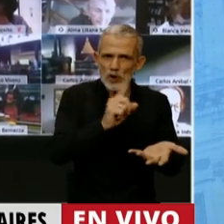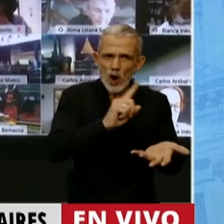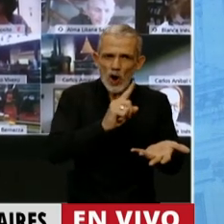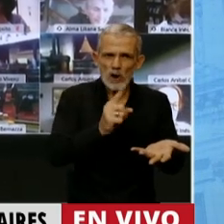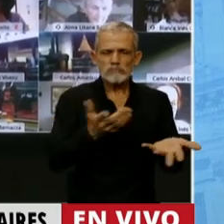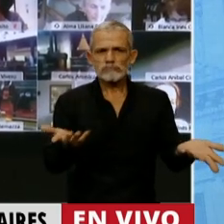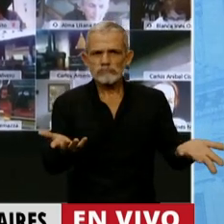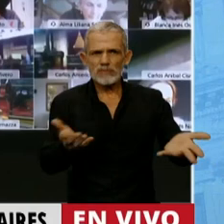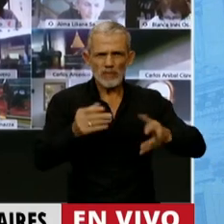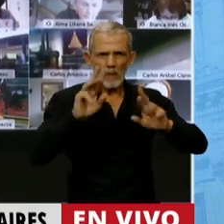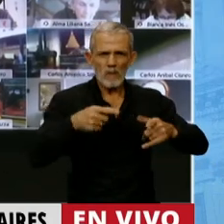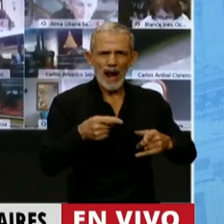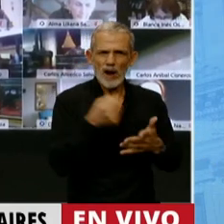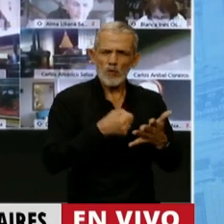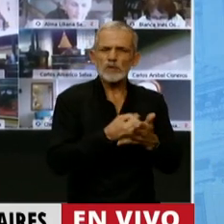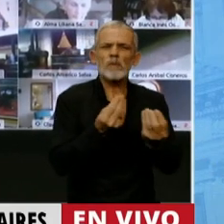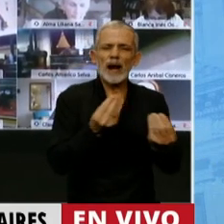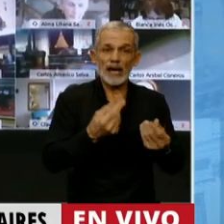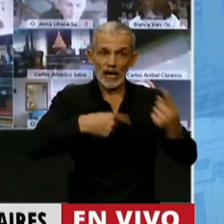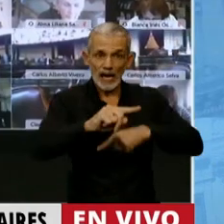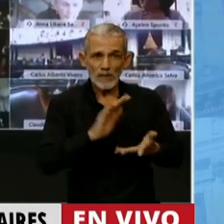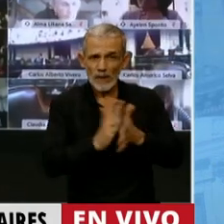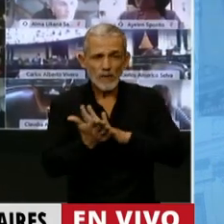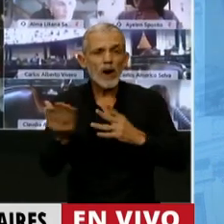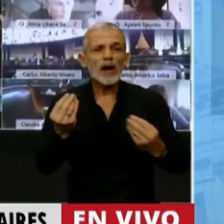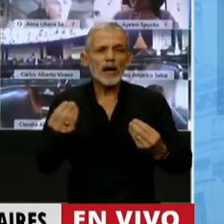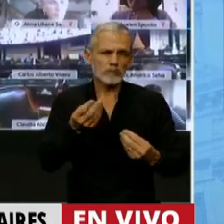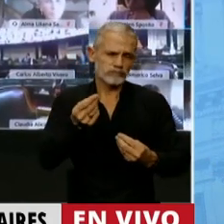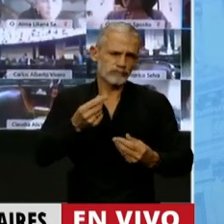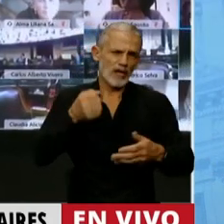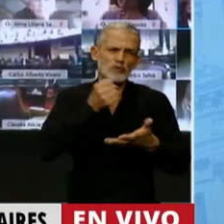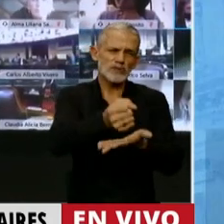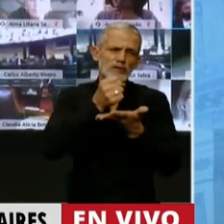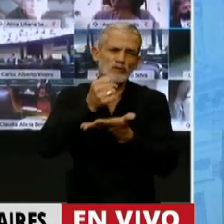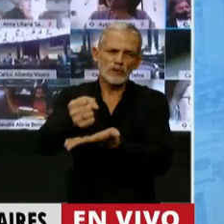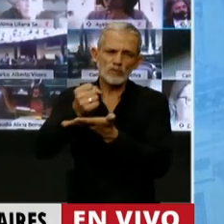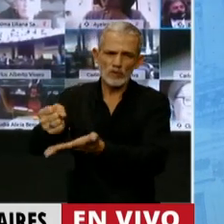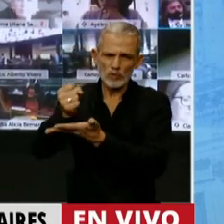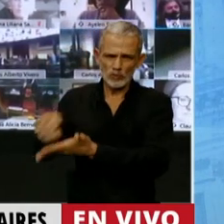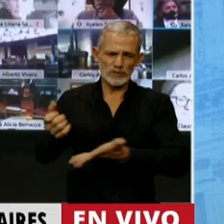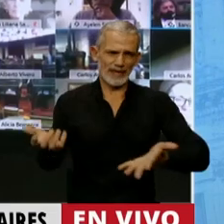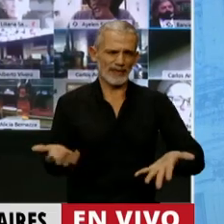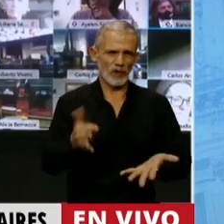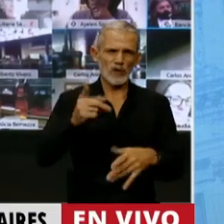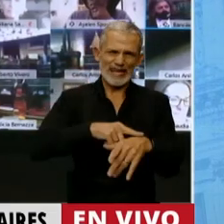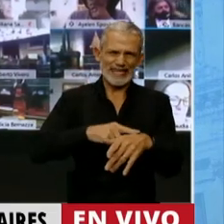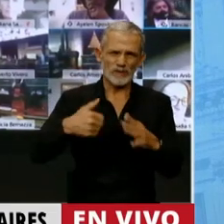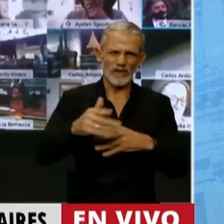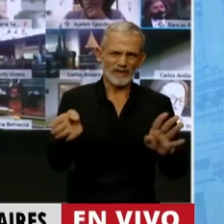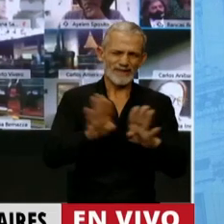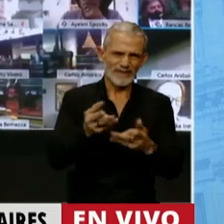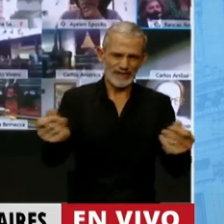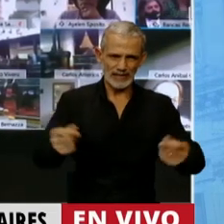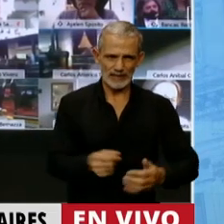a cambio de una montaña de subsidios. Diputada, si puede ir reuniendo.